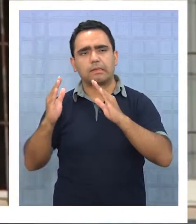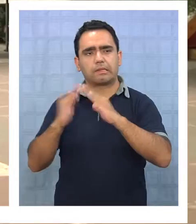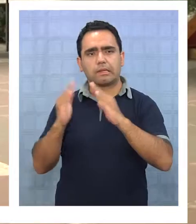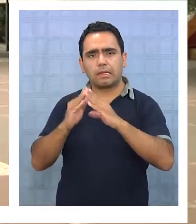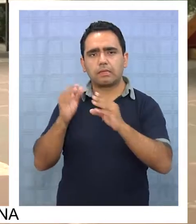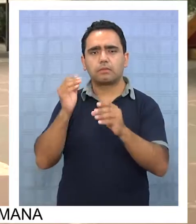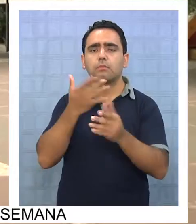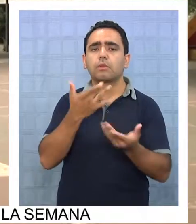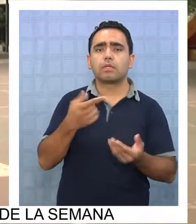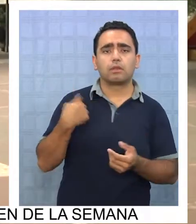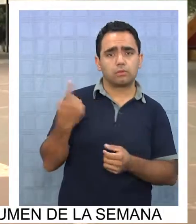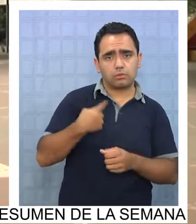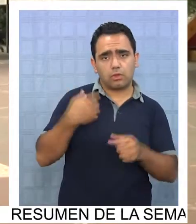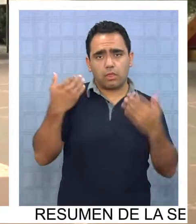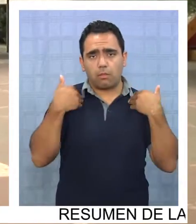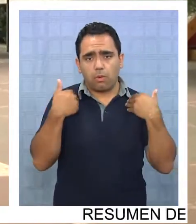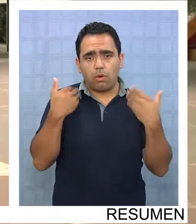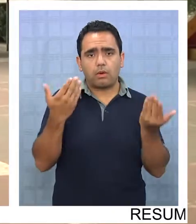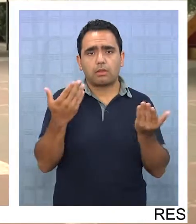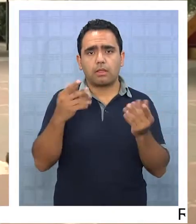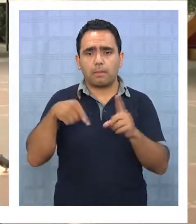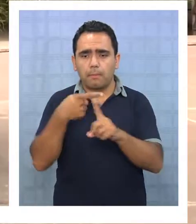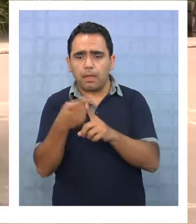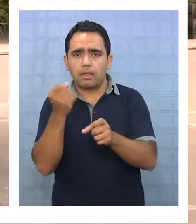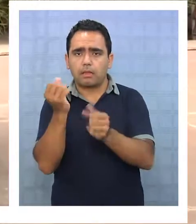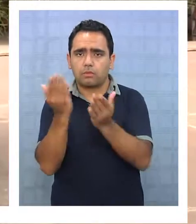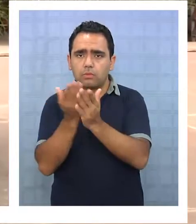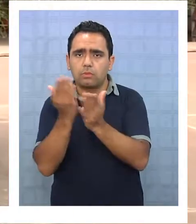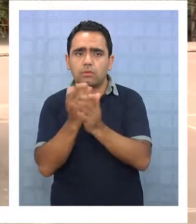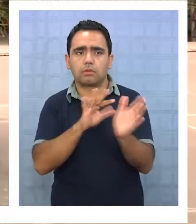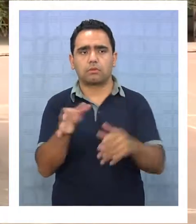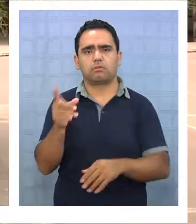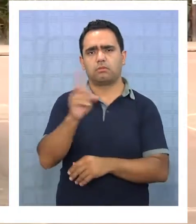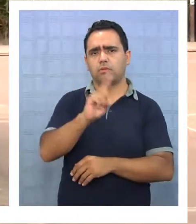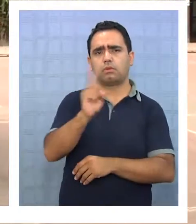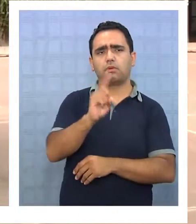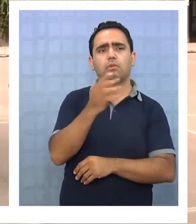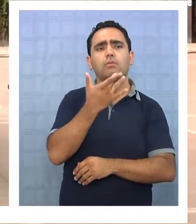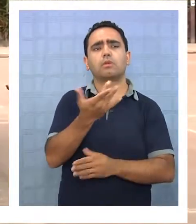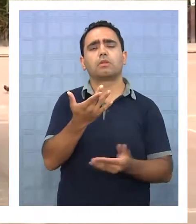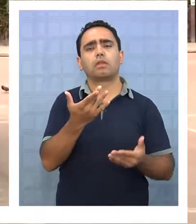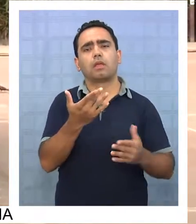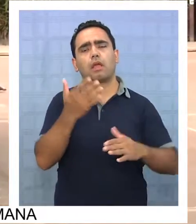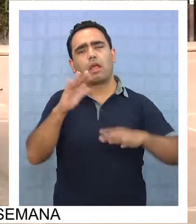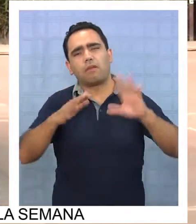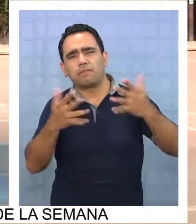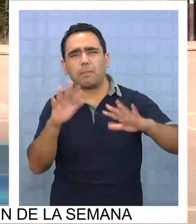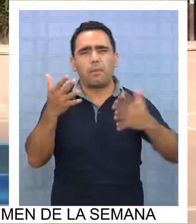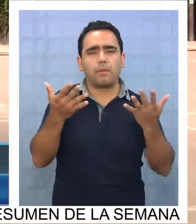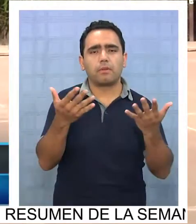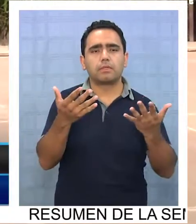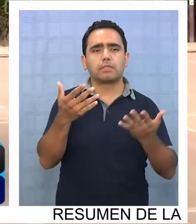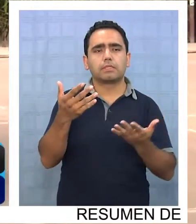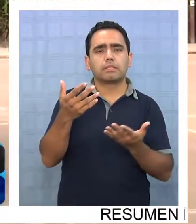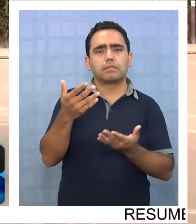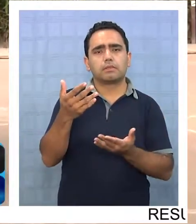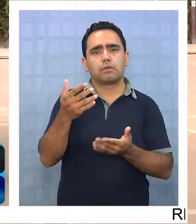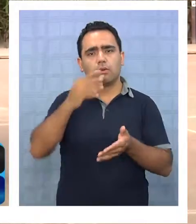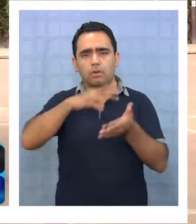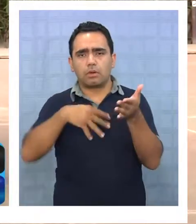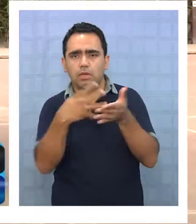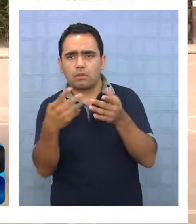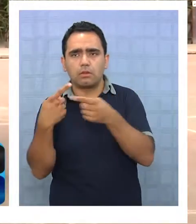niños estudiamos, hacemos deporte y tenemos otras cosas que hacer. No, porque algunas veces, digo, más o menos, porque una vez el